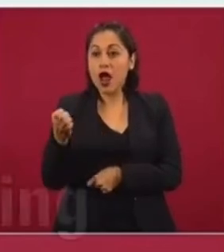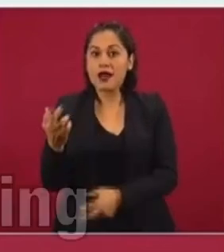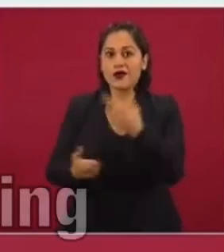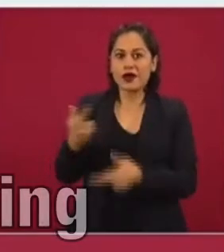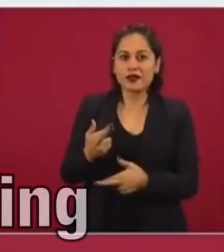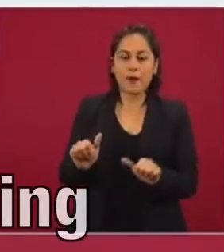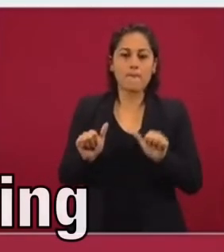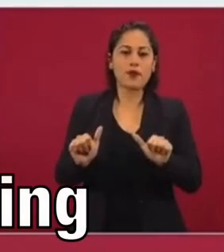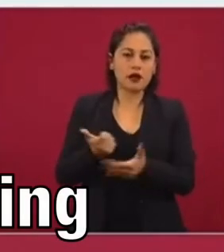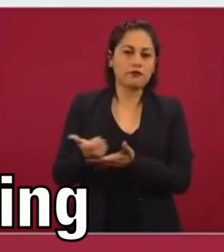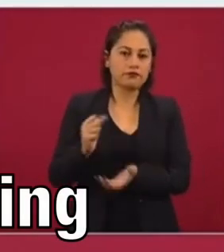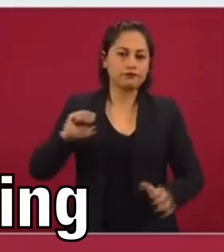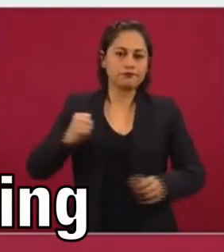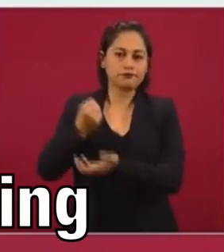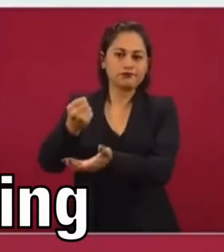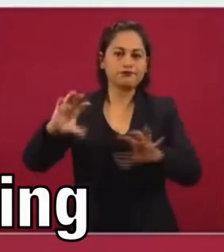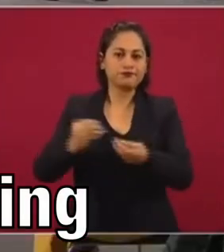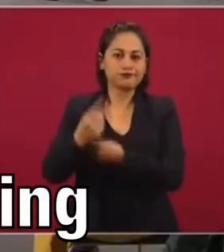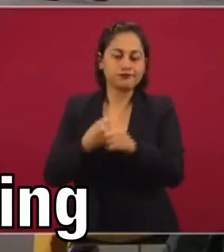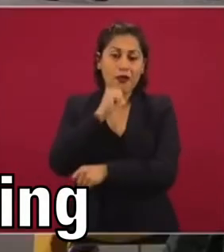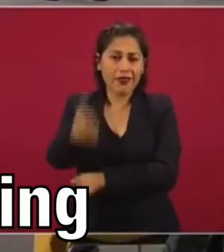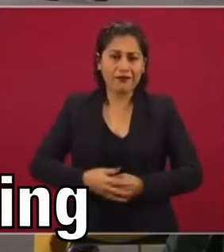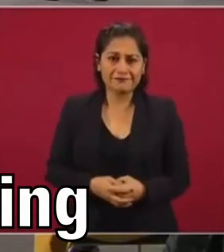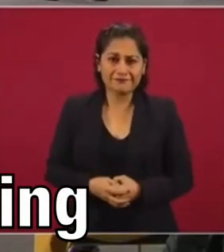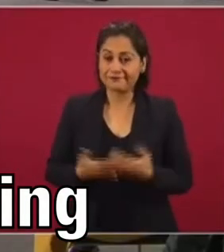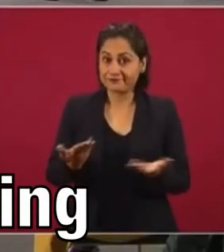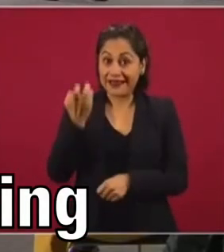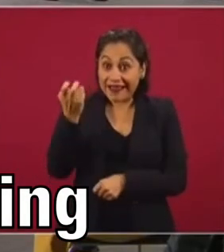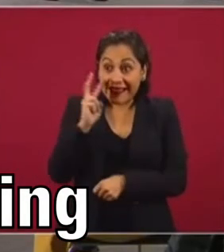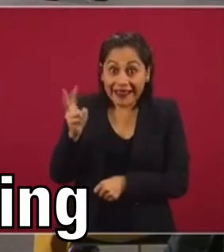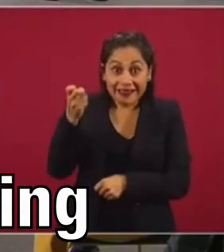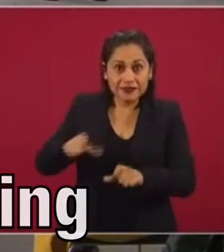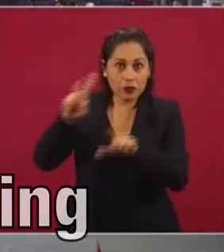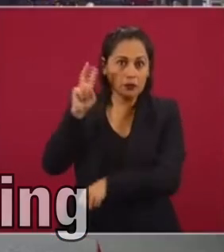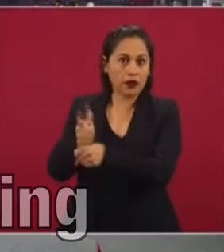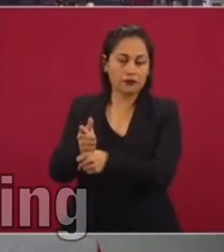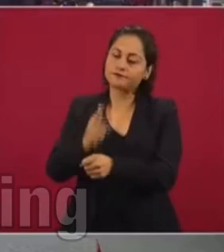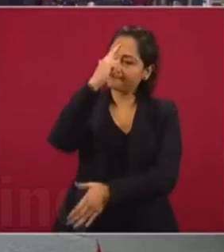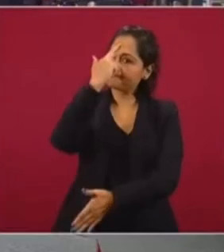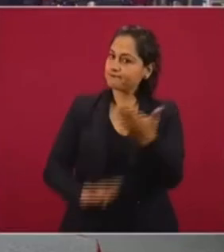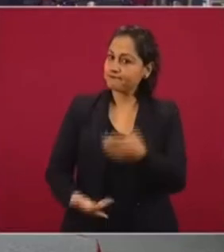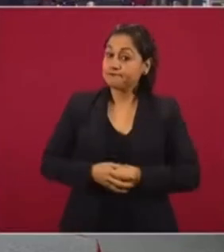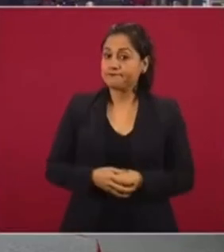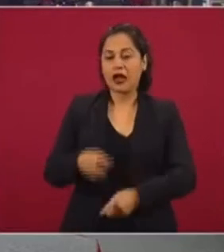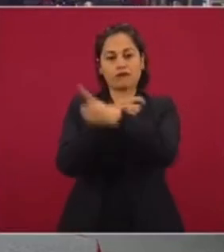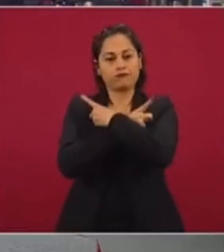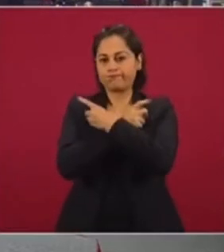Entonces, esto es ilegal y es inmoral.